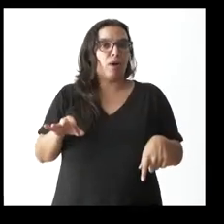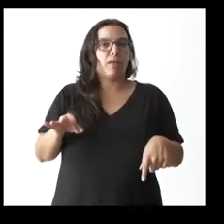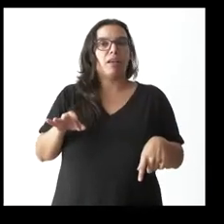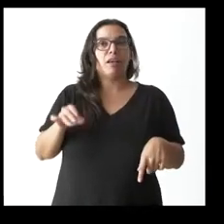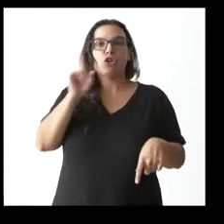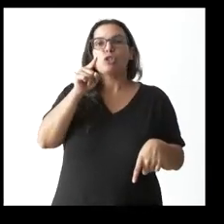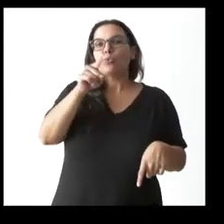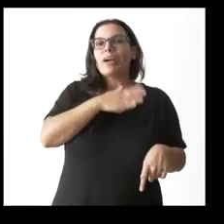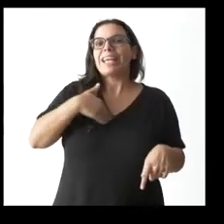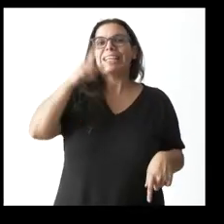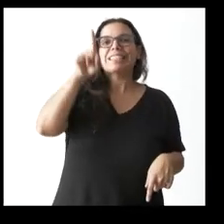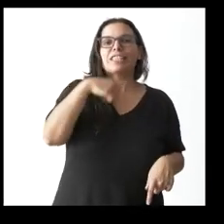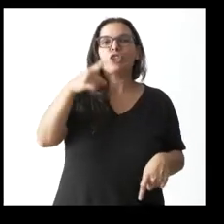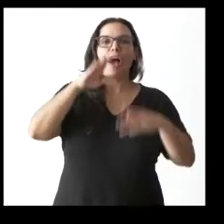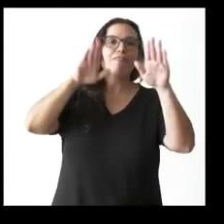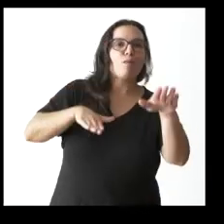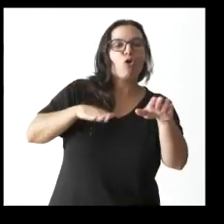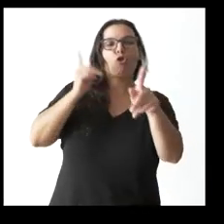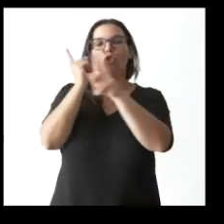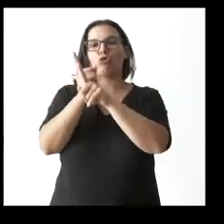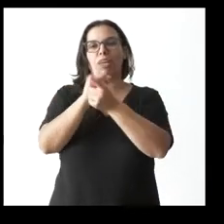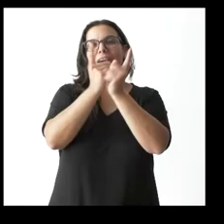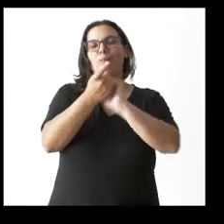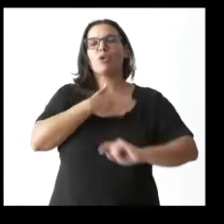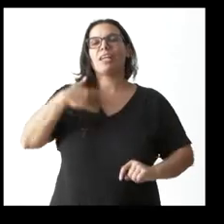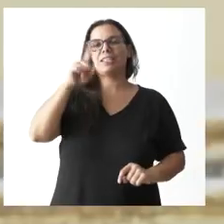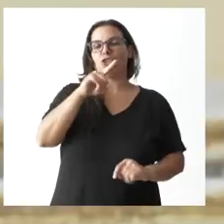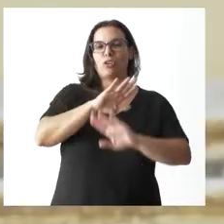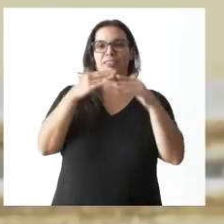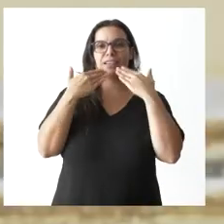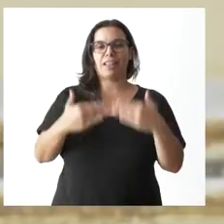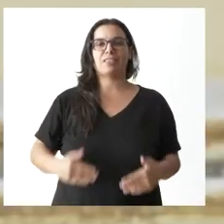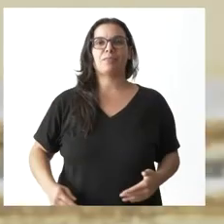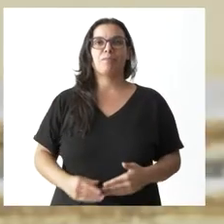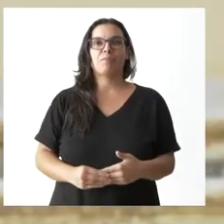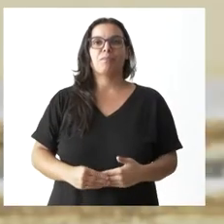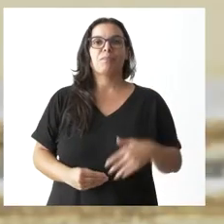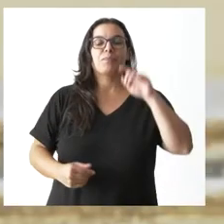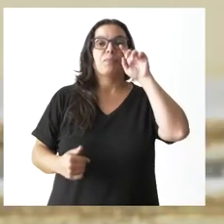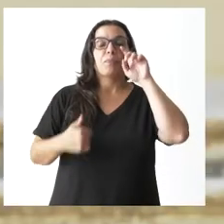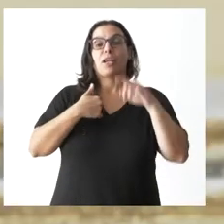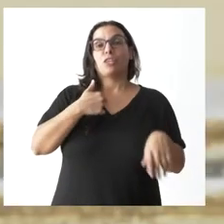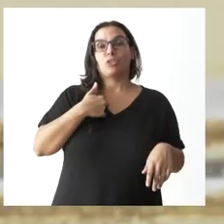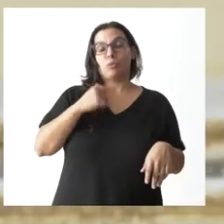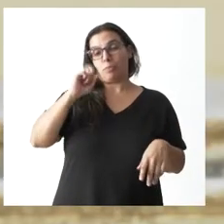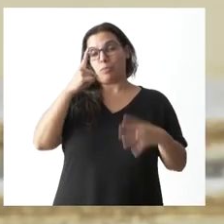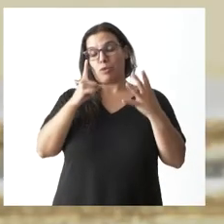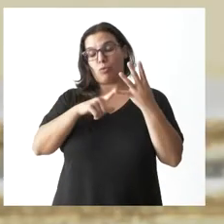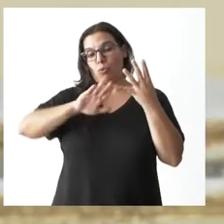quedado clave si usted está a favor o no de ese cambio muchas gracias yo no he hecho ninguna empiezo por